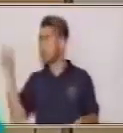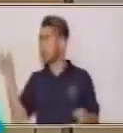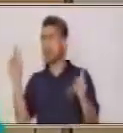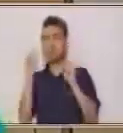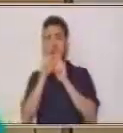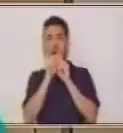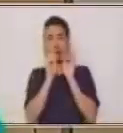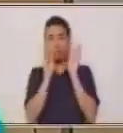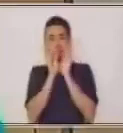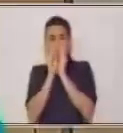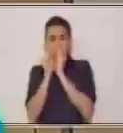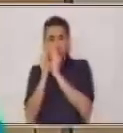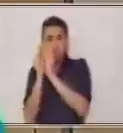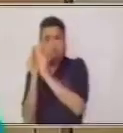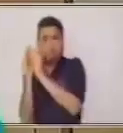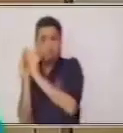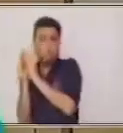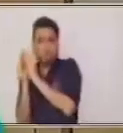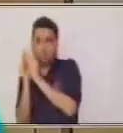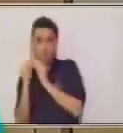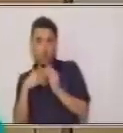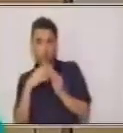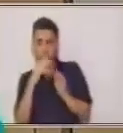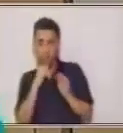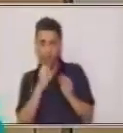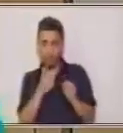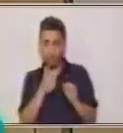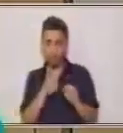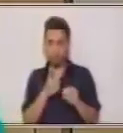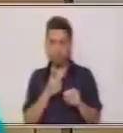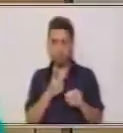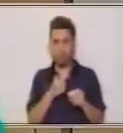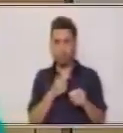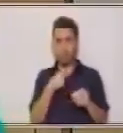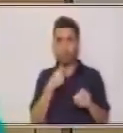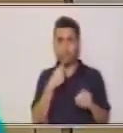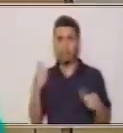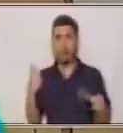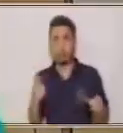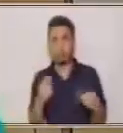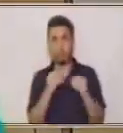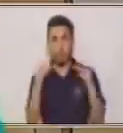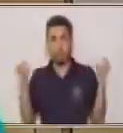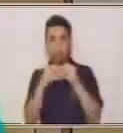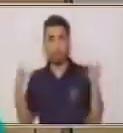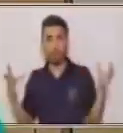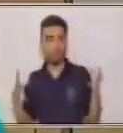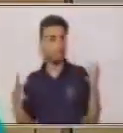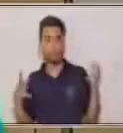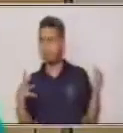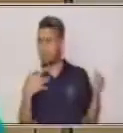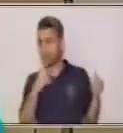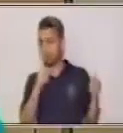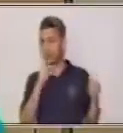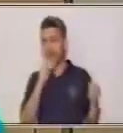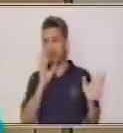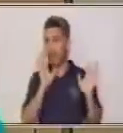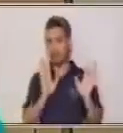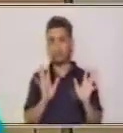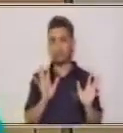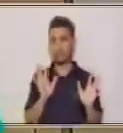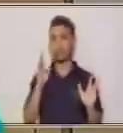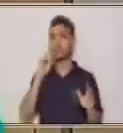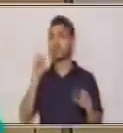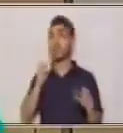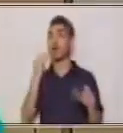oraciones, pero juntas nosotros no podemos decir, ¿qué hora es? ¿Has comido ya? No hablamos de esa manera porque